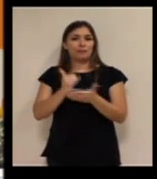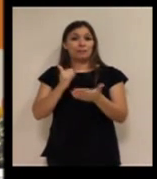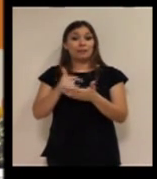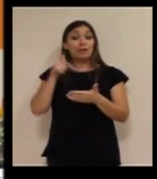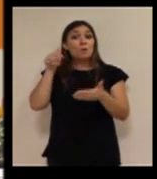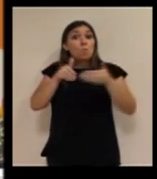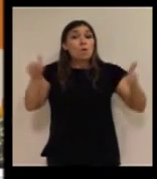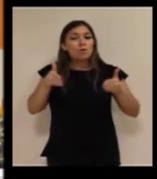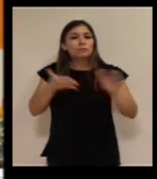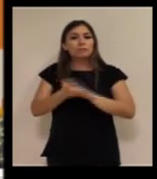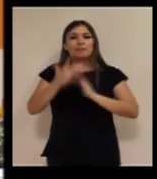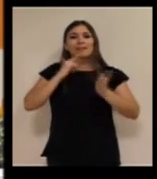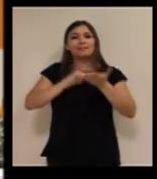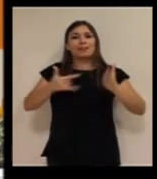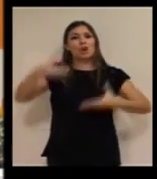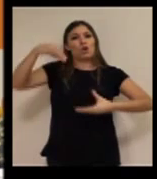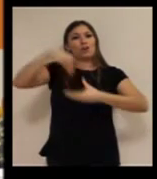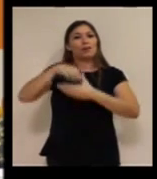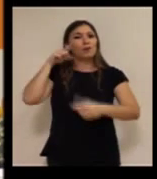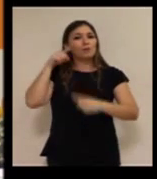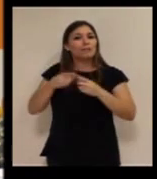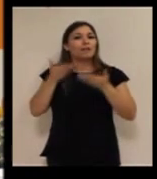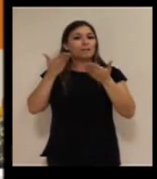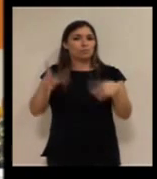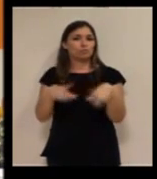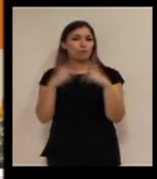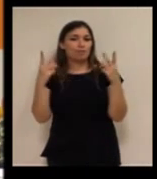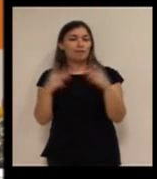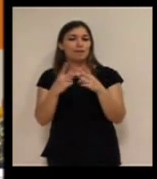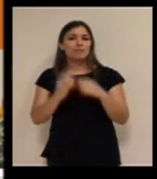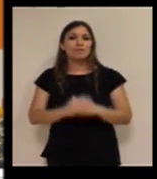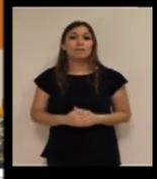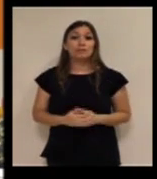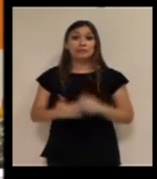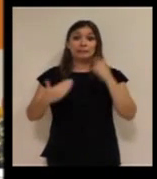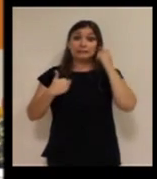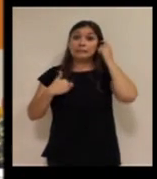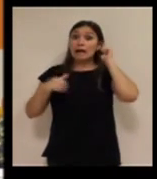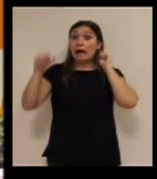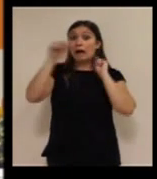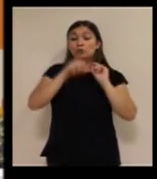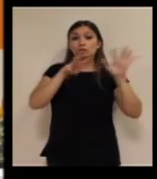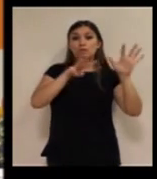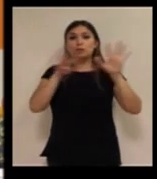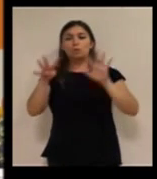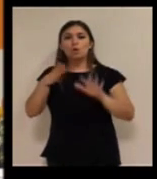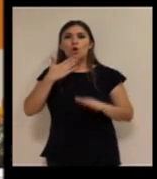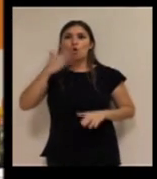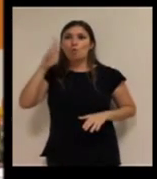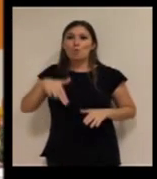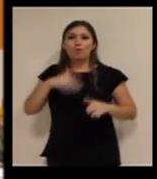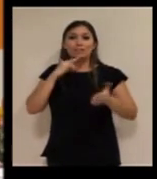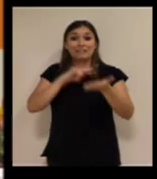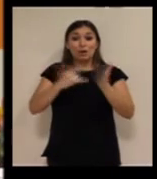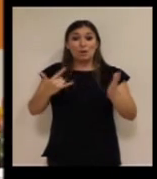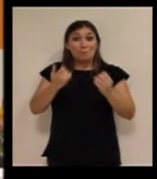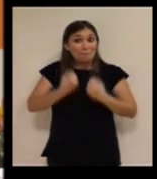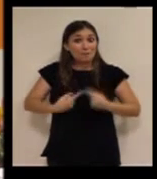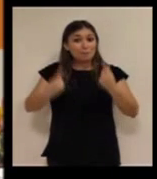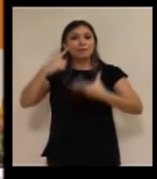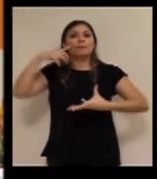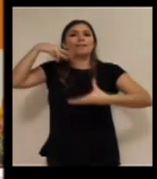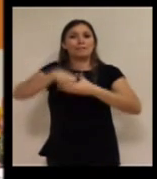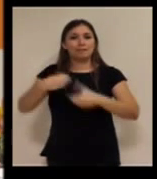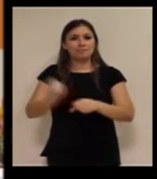introducción de una tecnología en la intervención social. Para nosotros en el año 89 la tecnología interviene en